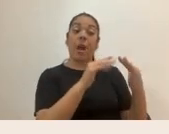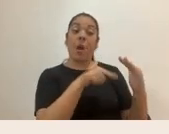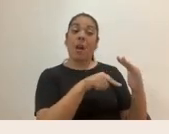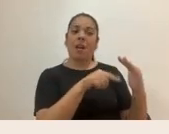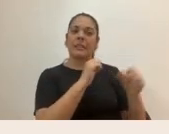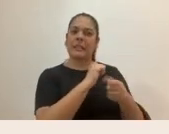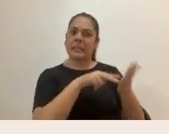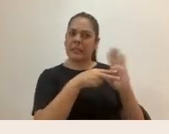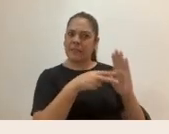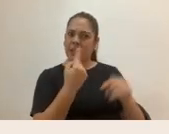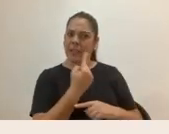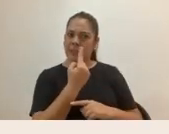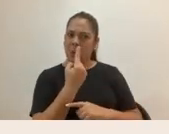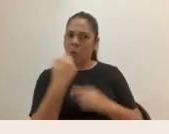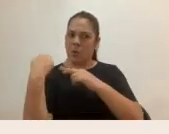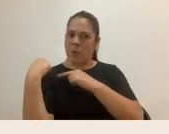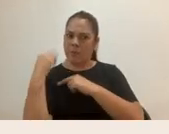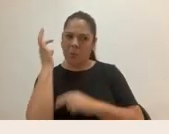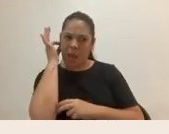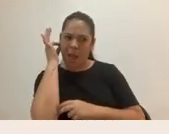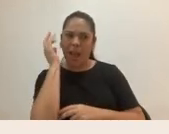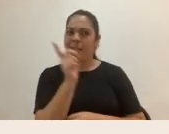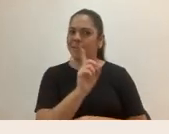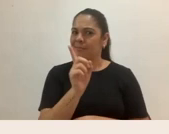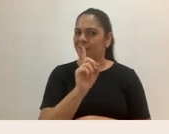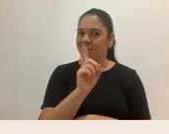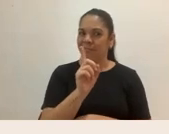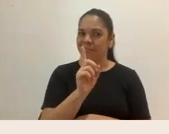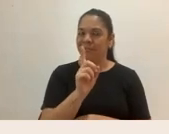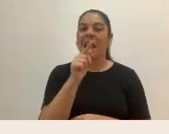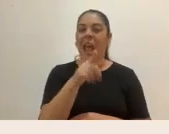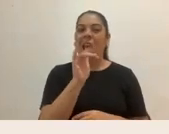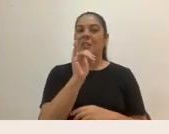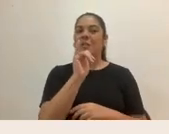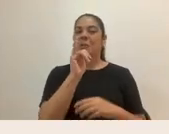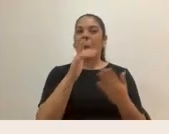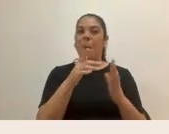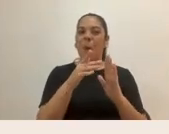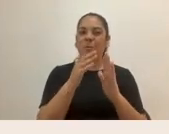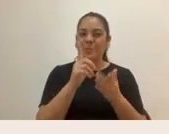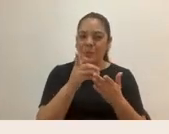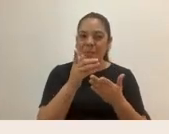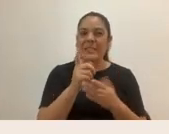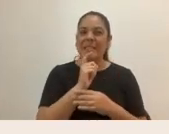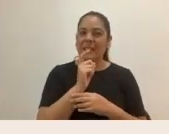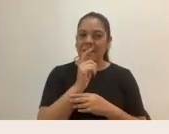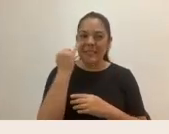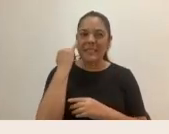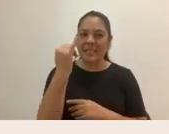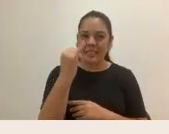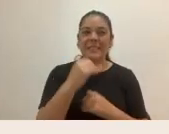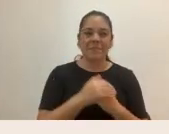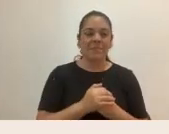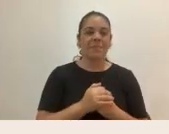Entonces vean acá cómo son como zancadillas que nos hacemos, como resbalarnos en esa cáscara de banano con respecto a estas ideas.